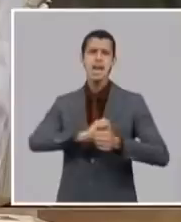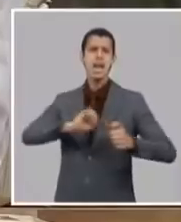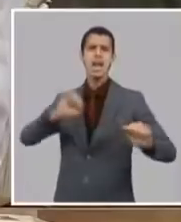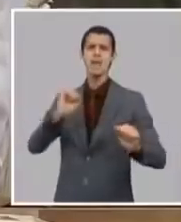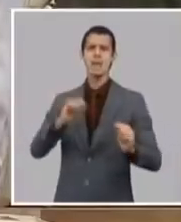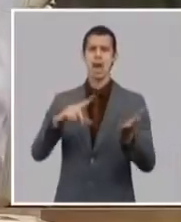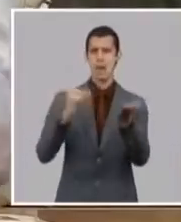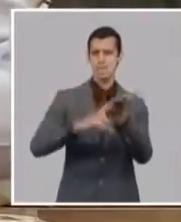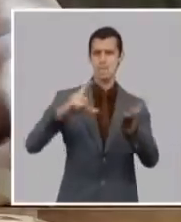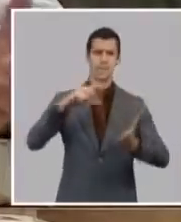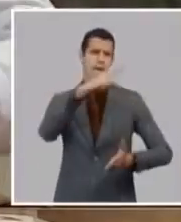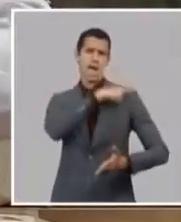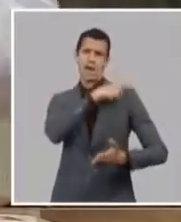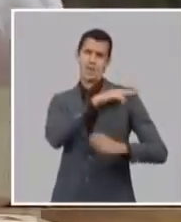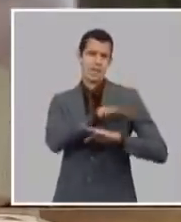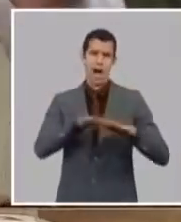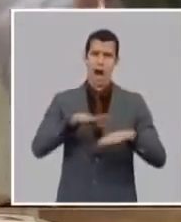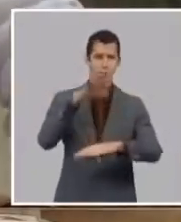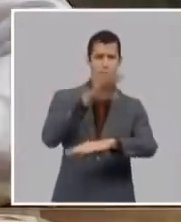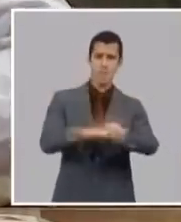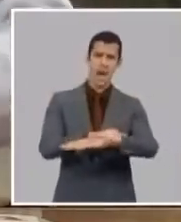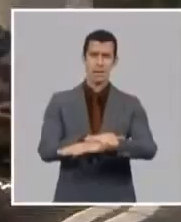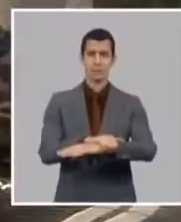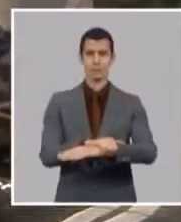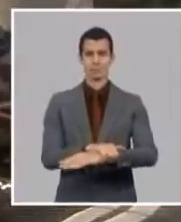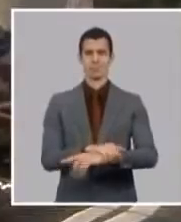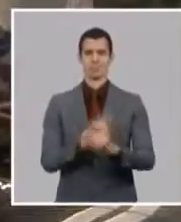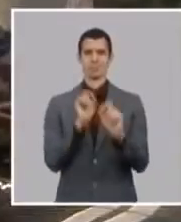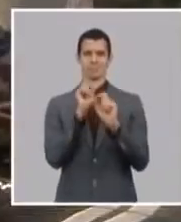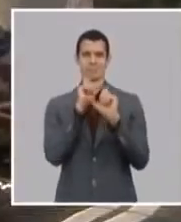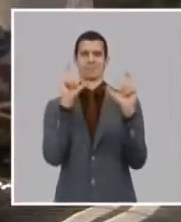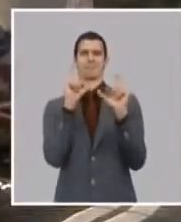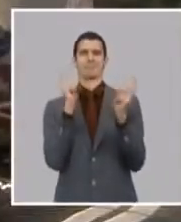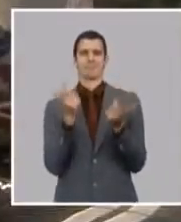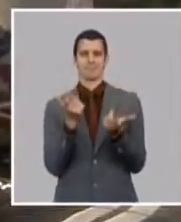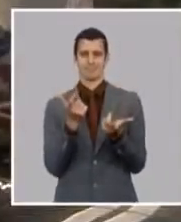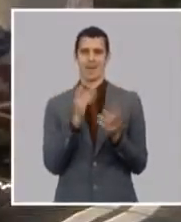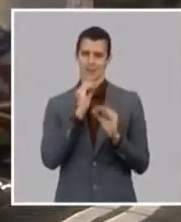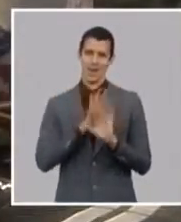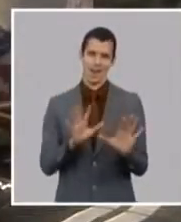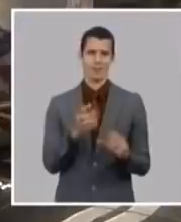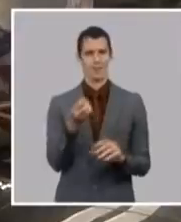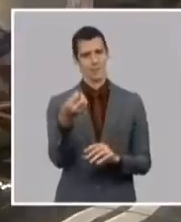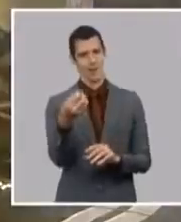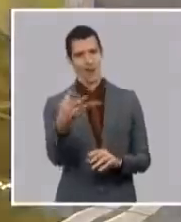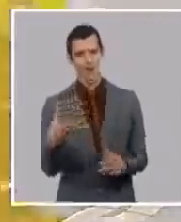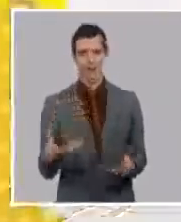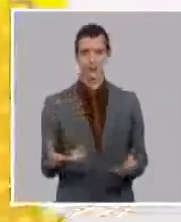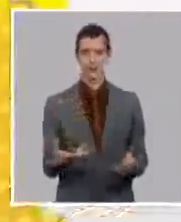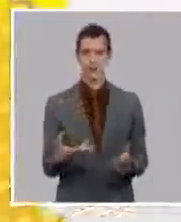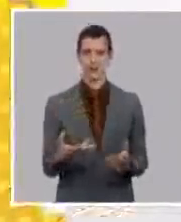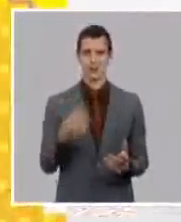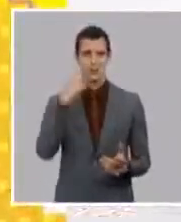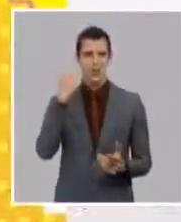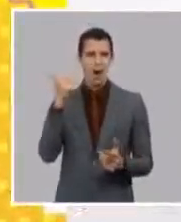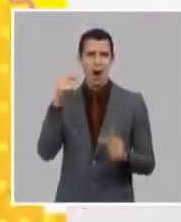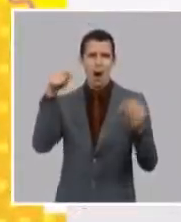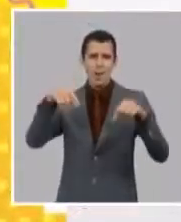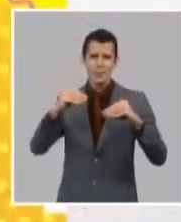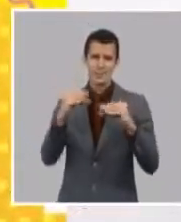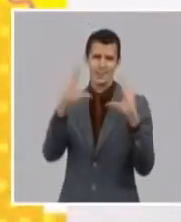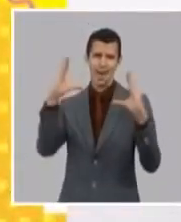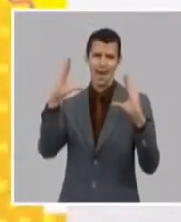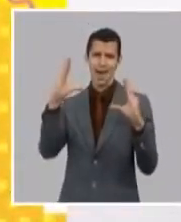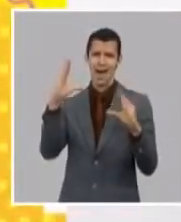de Camagüey la ciudad está liberada desde que triunfó la revolución que el